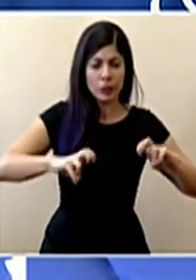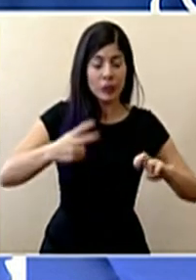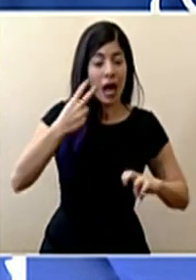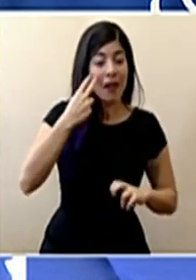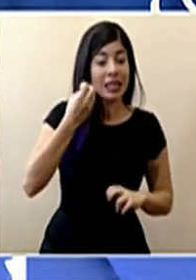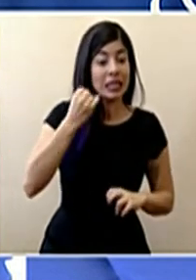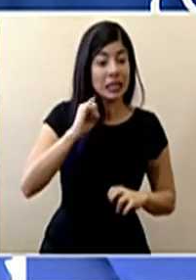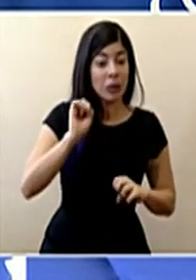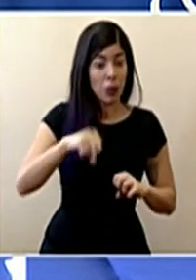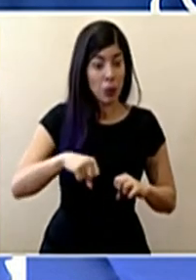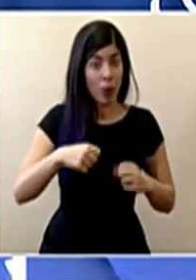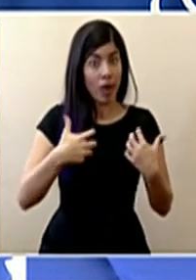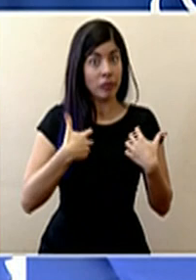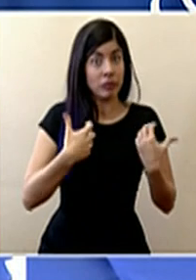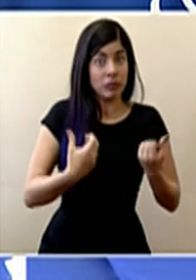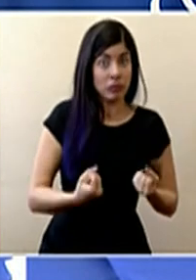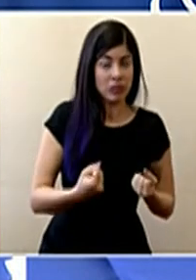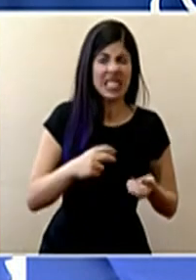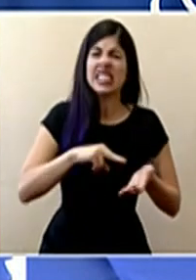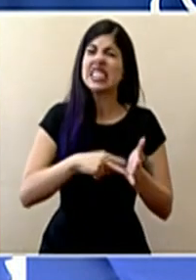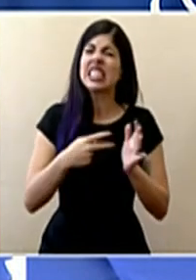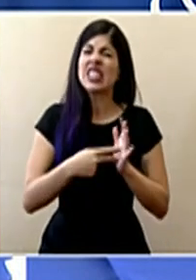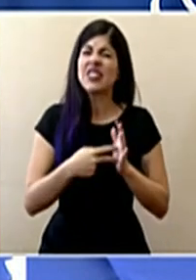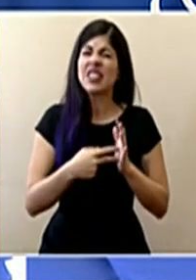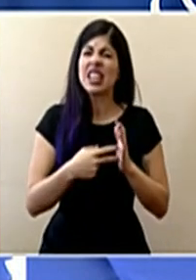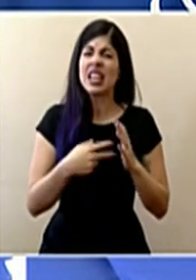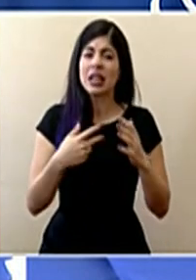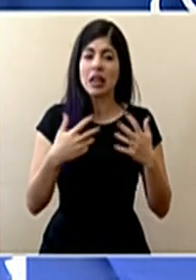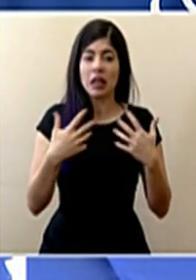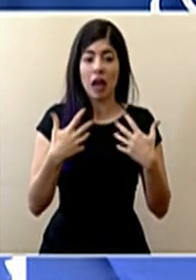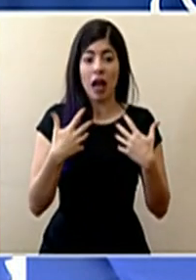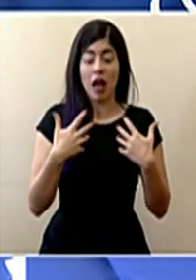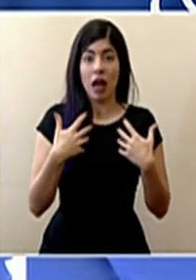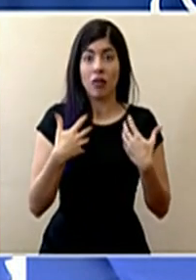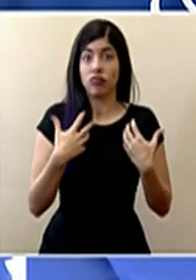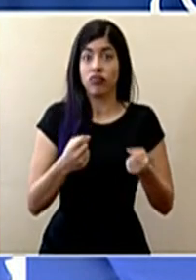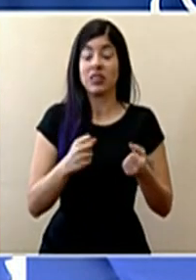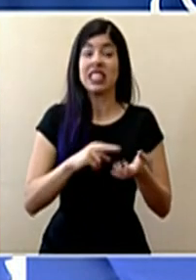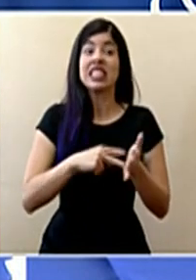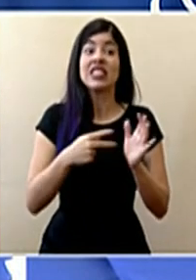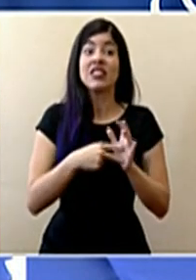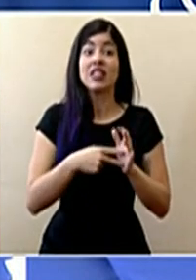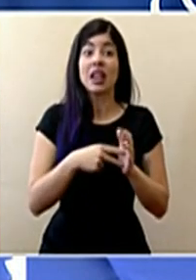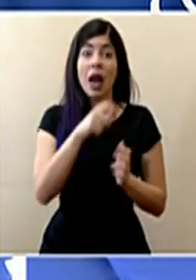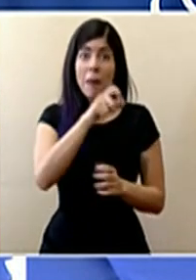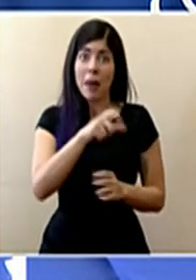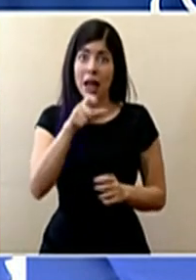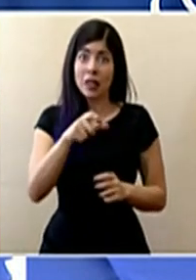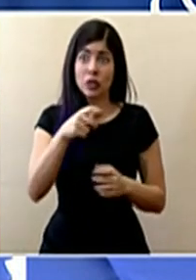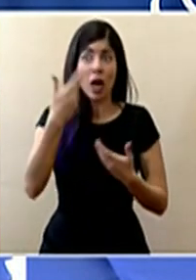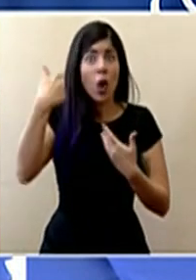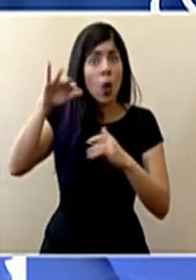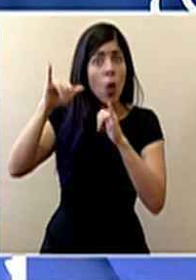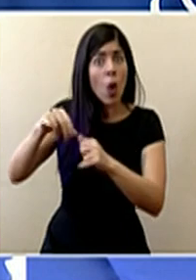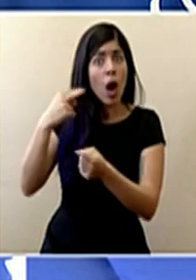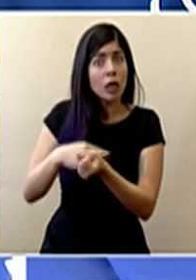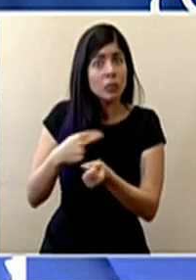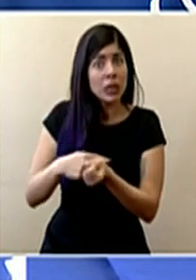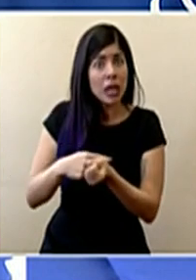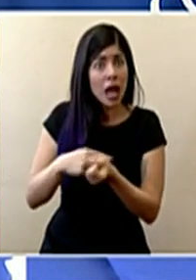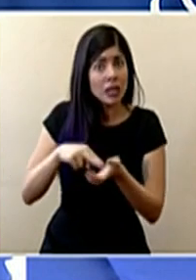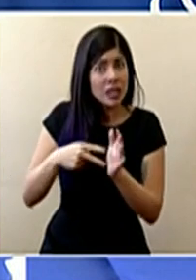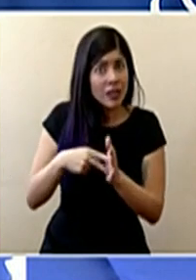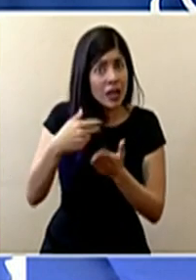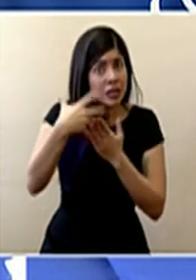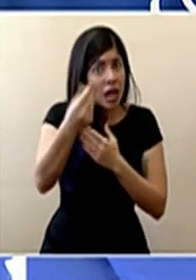ver si se pueden dar de alta y qué significa dar de alta. Dar de alta no significa que han estado ingresados en un hospital y que